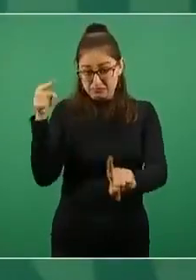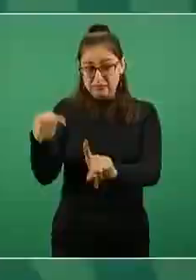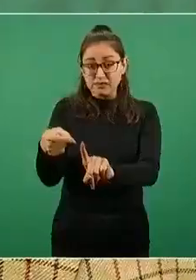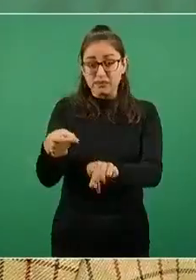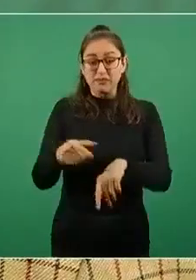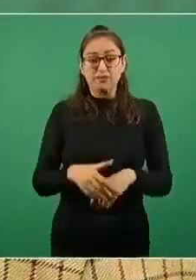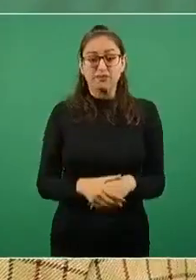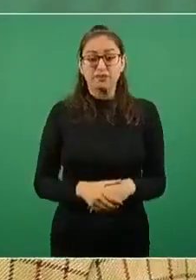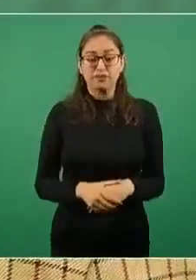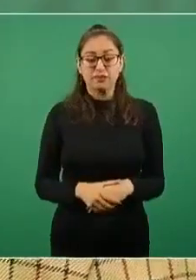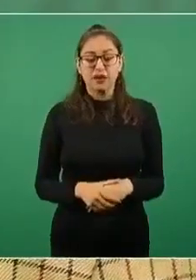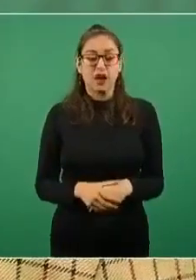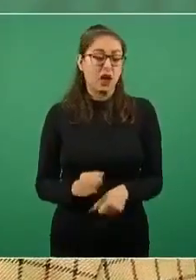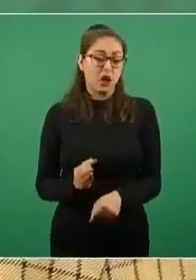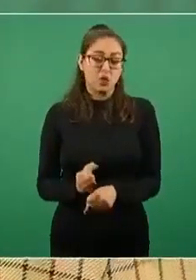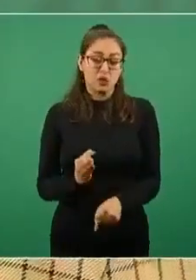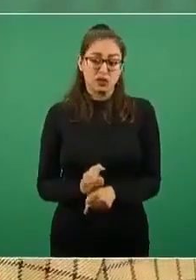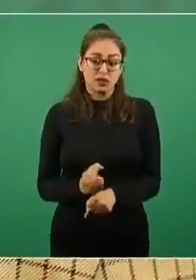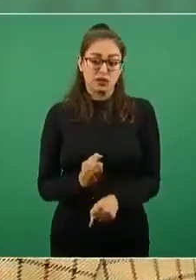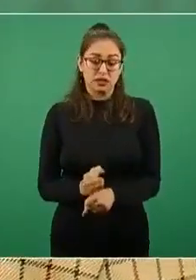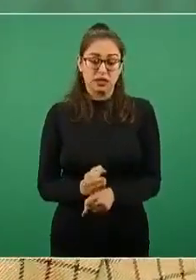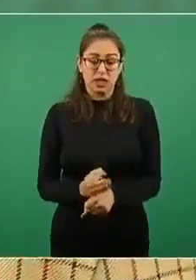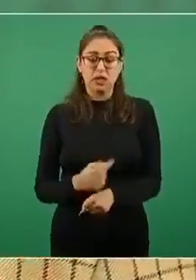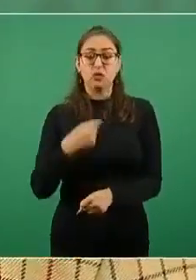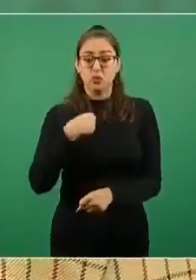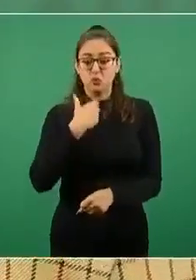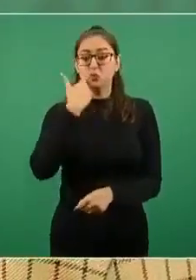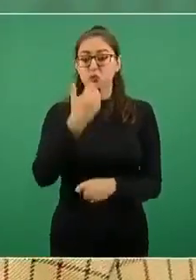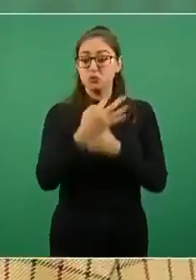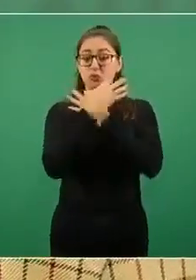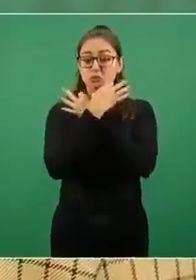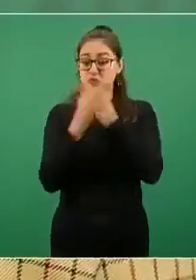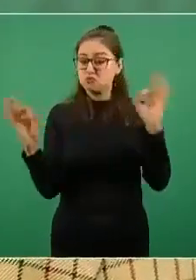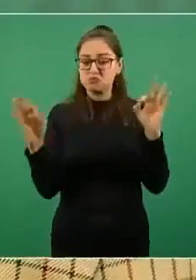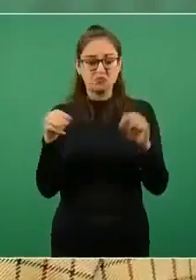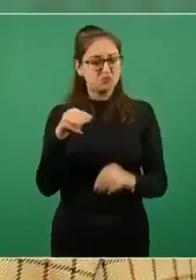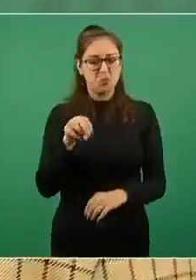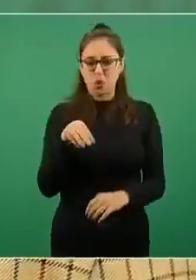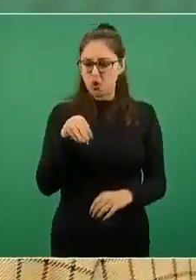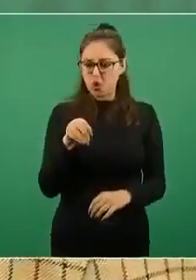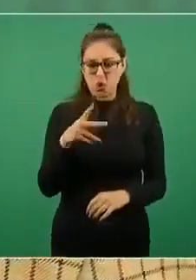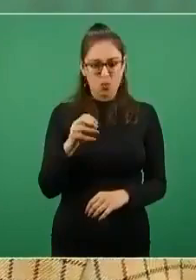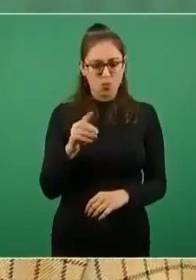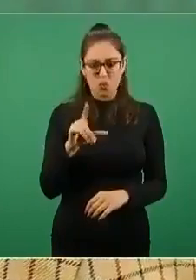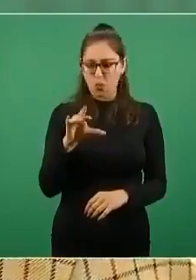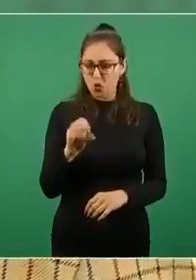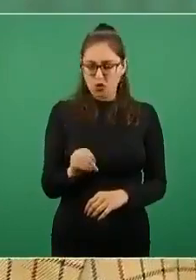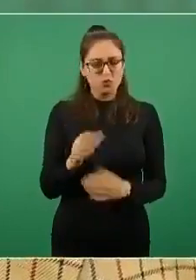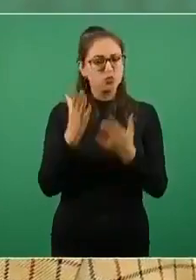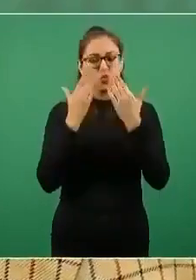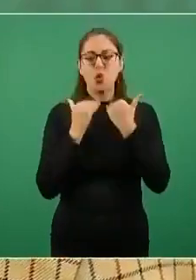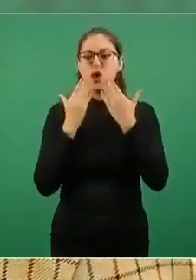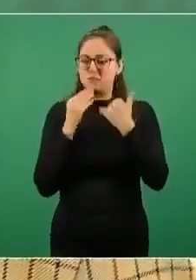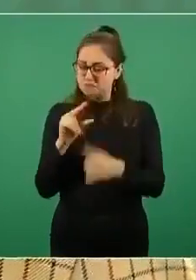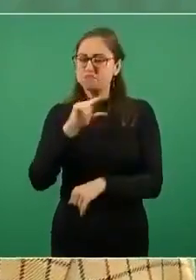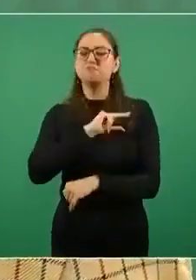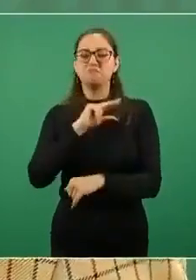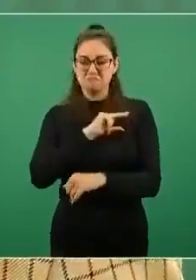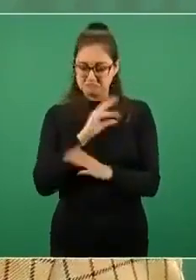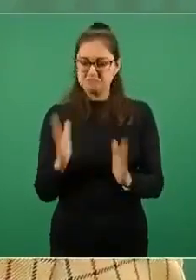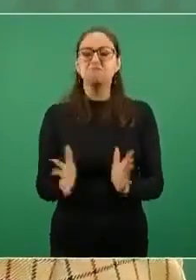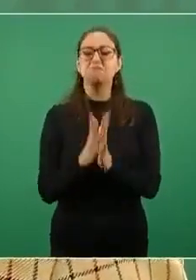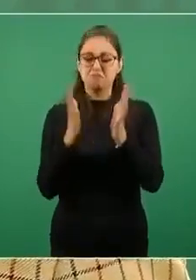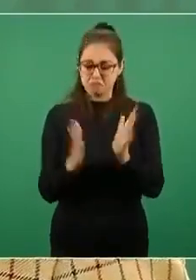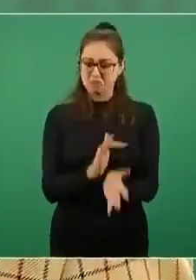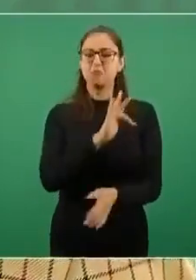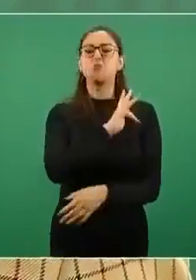Y yo quisiera mandar aquí una respuesta muy clara. No hay monopolio, hay participación privada, no hay